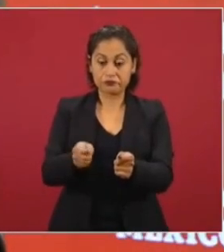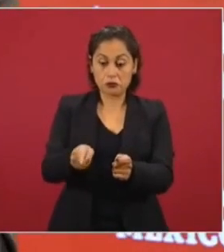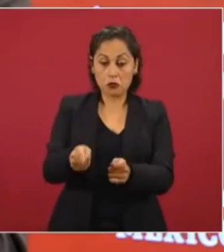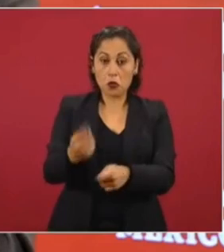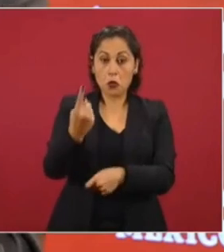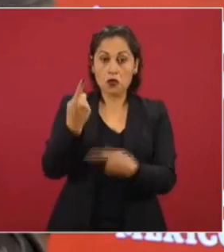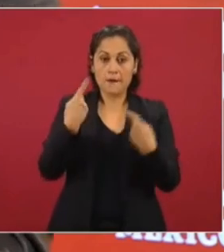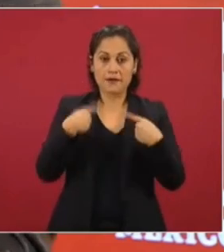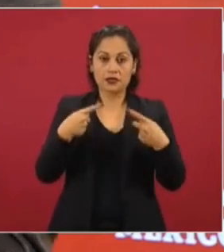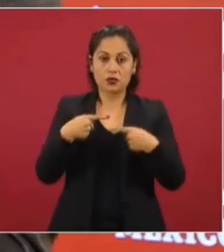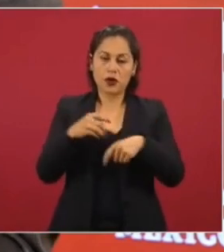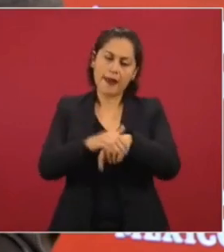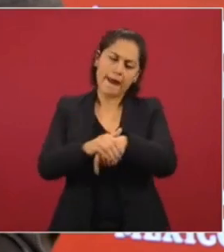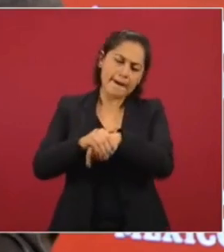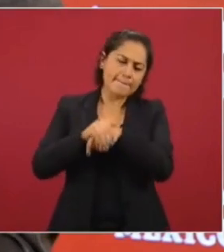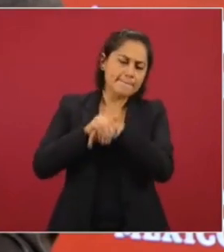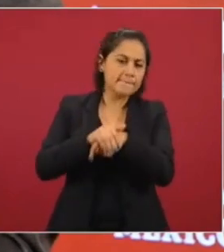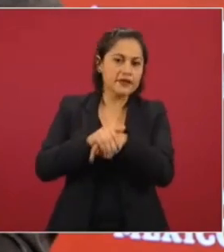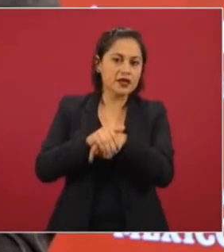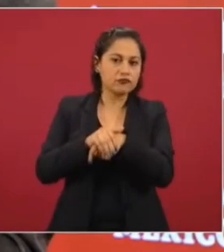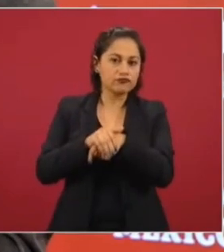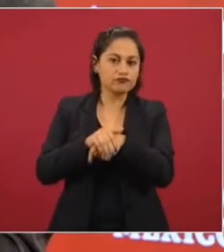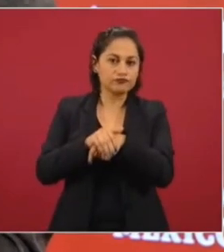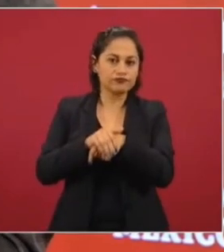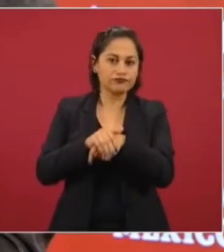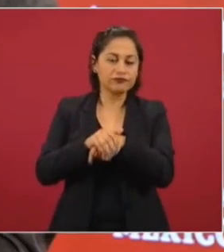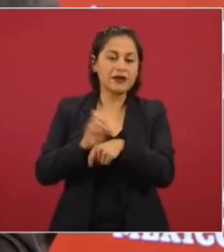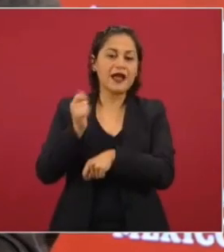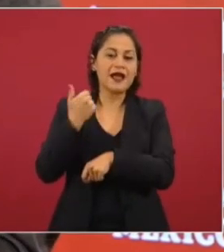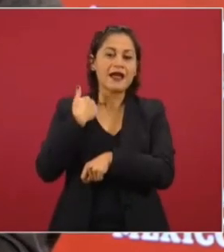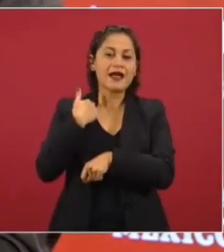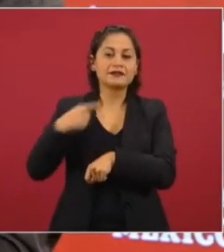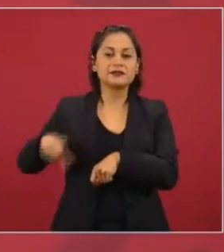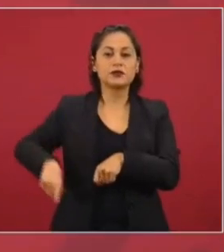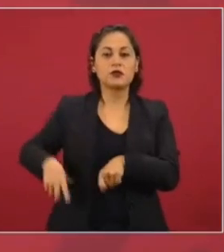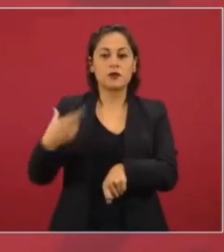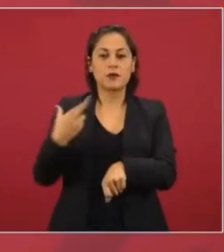cercano a él que fue gobernador de Coahuila.